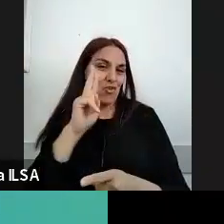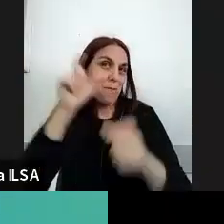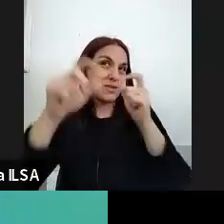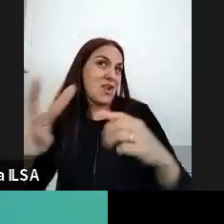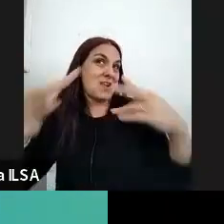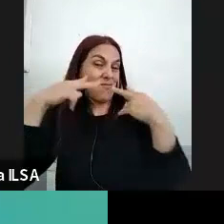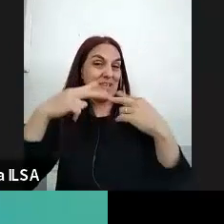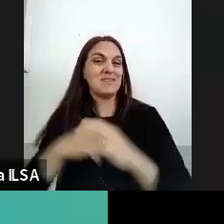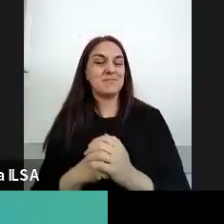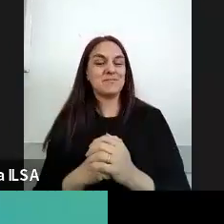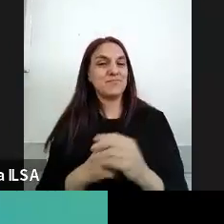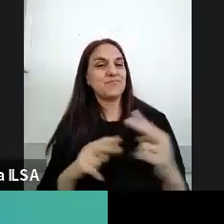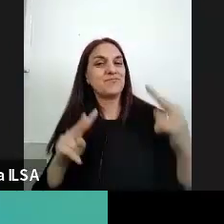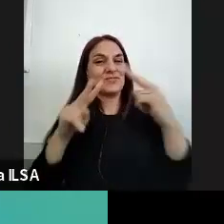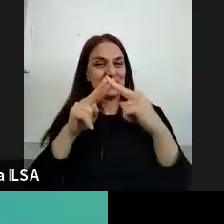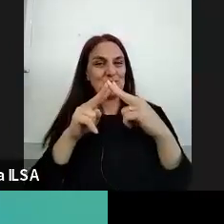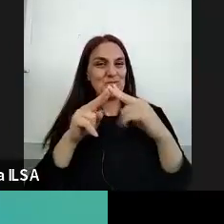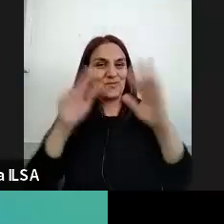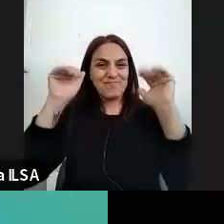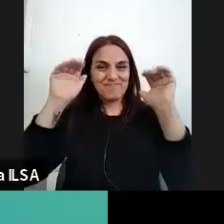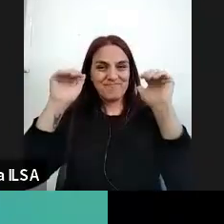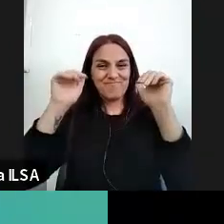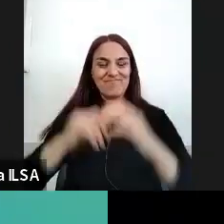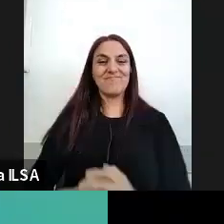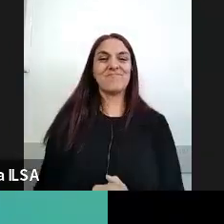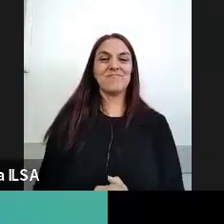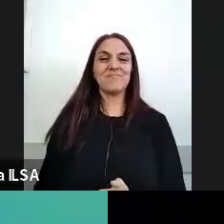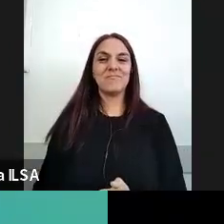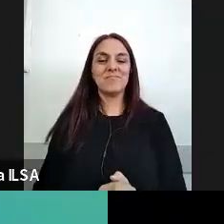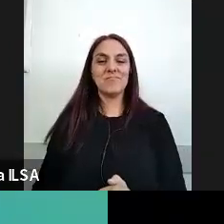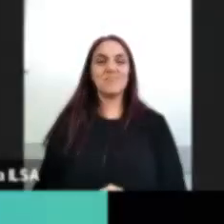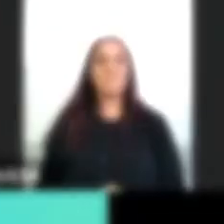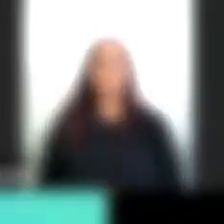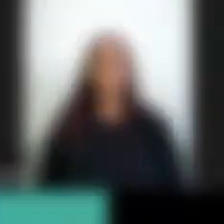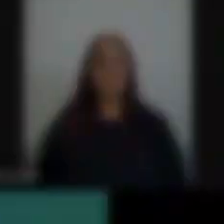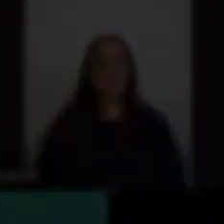y nos estamos encontrando adiós gracias